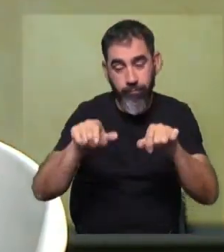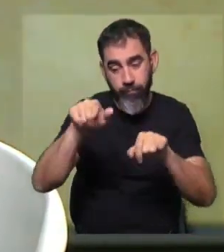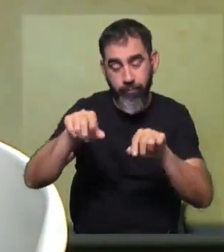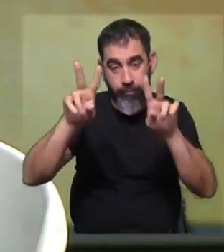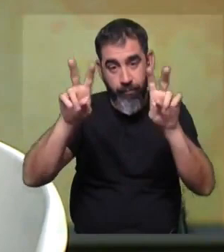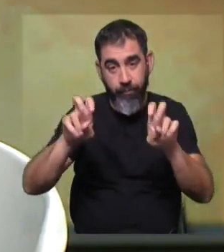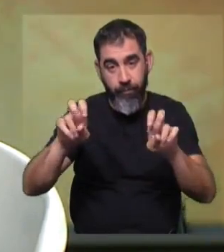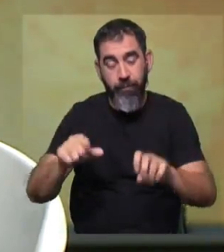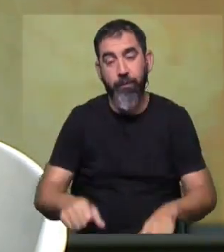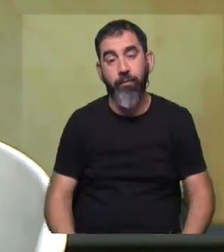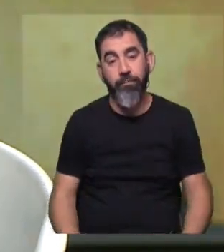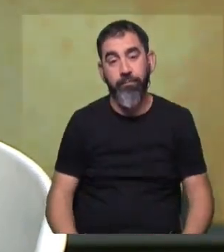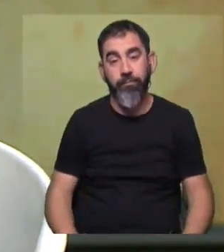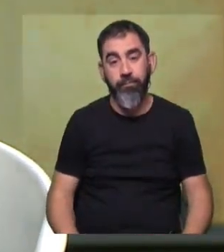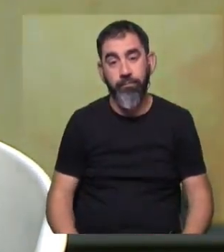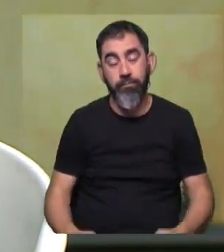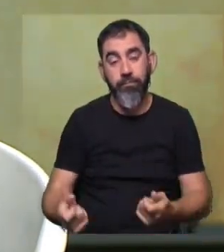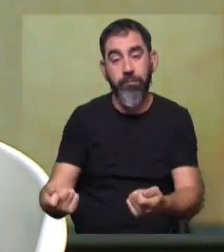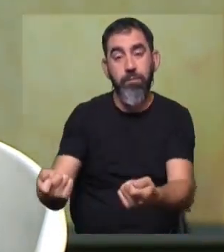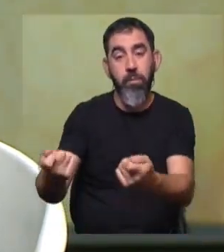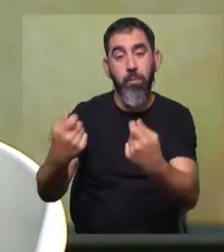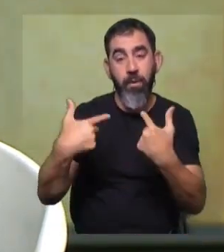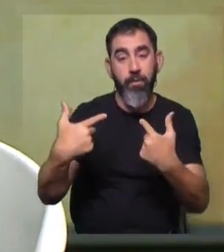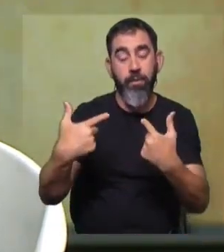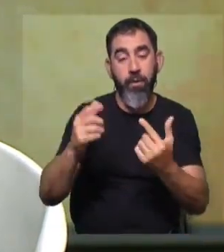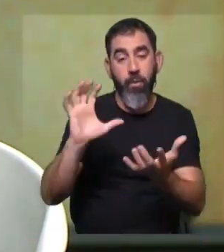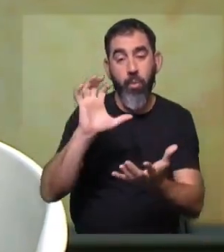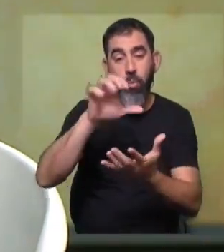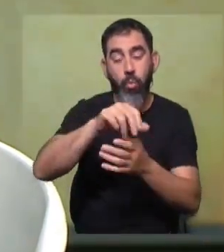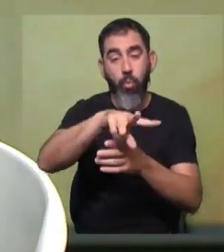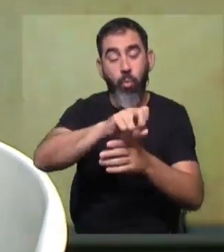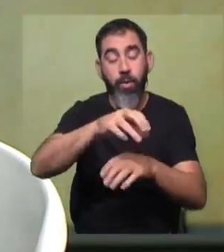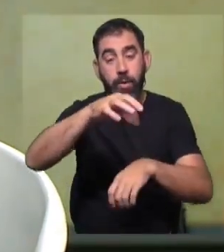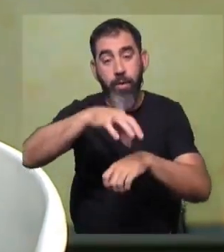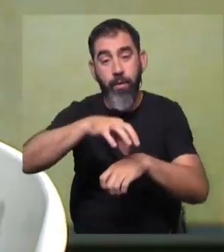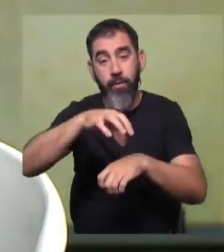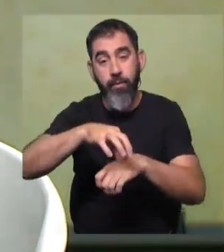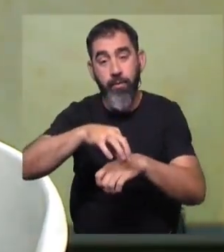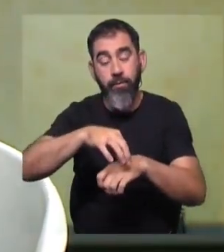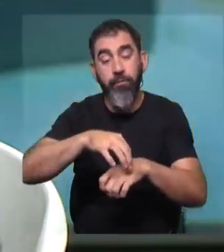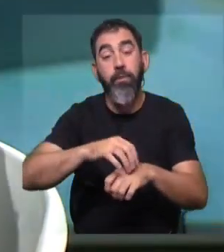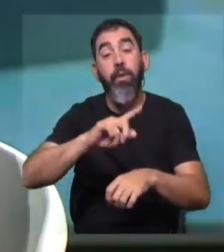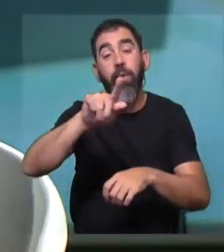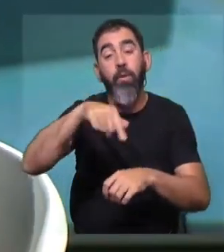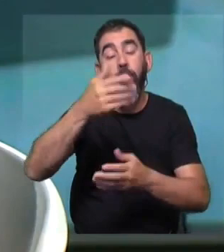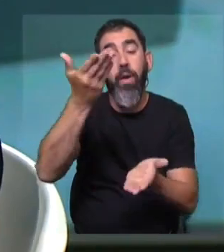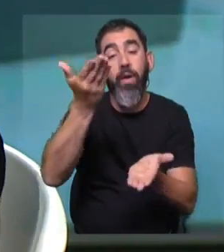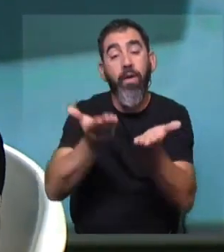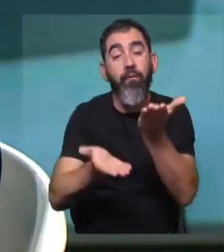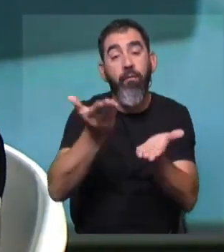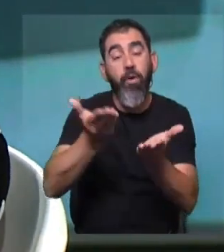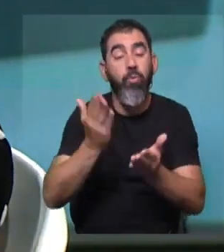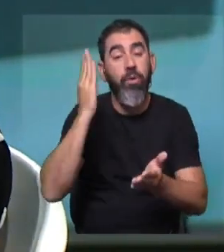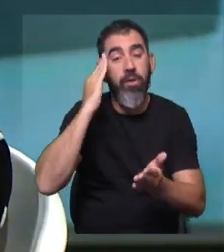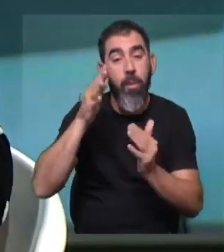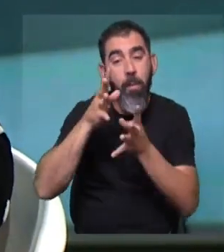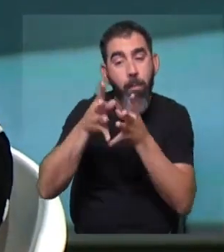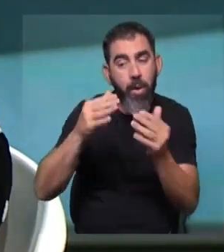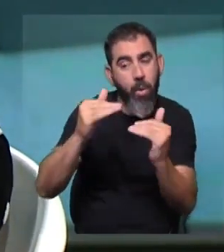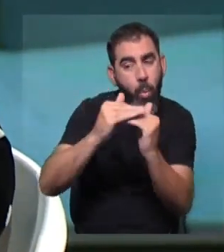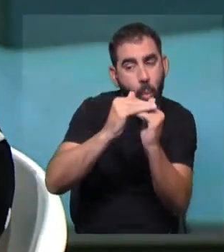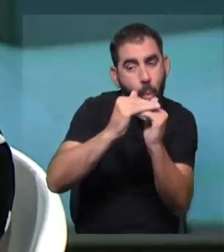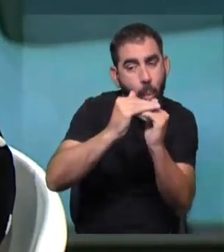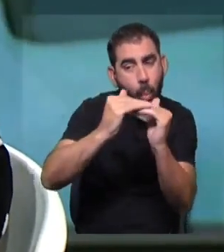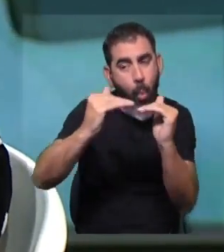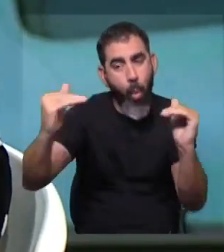fantoma que nos lo van a enviar a la Unidad de Física Médica con cierta periodicidad y vamos a evaluar de manera de saber si el equipo se comporta en